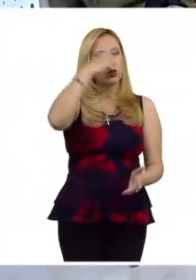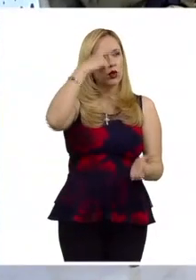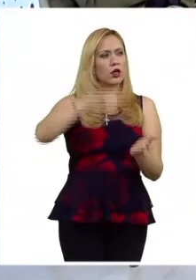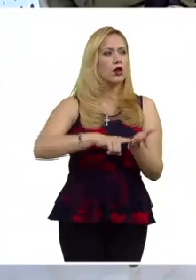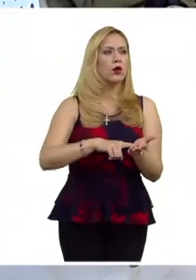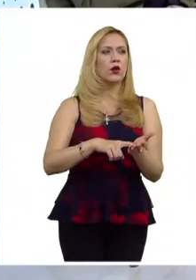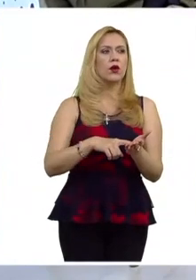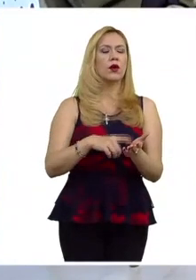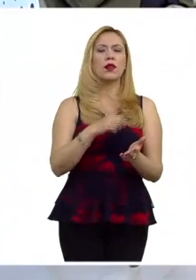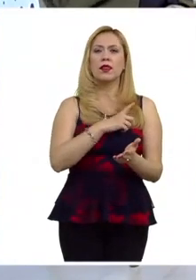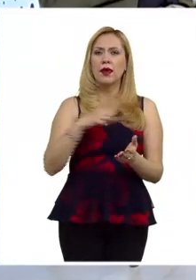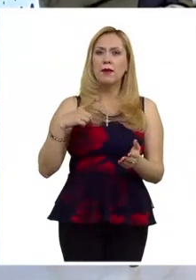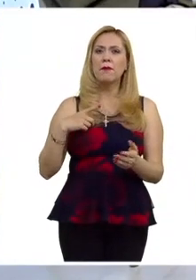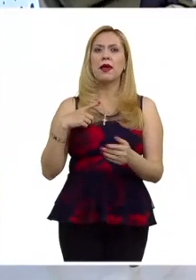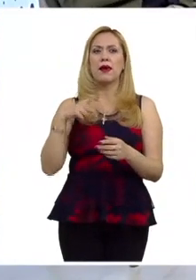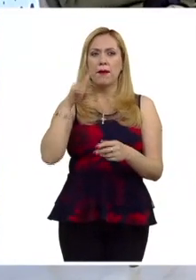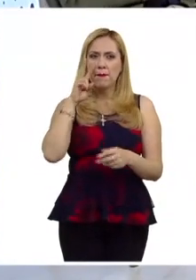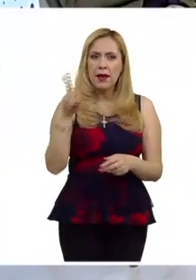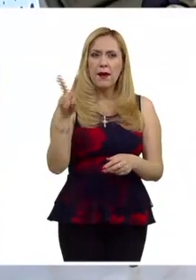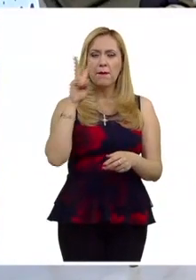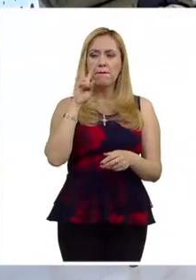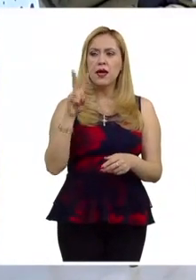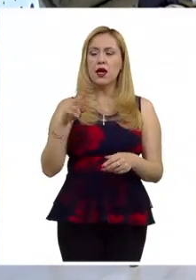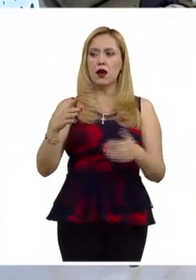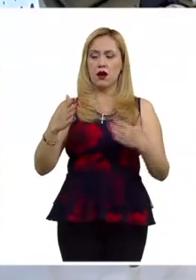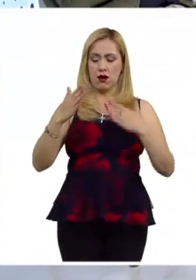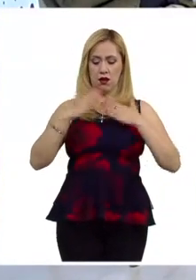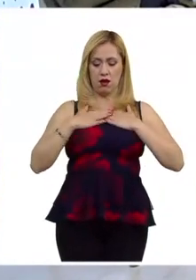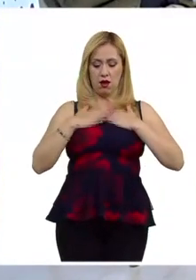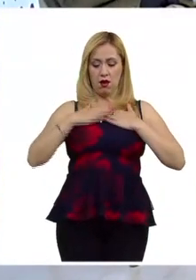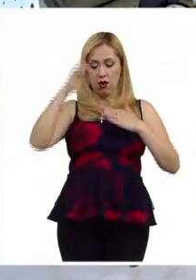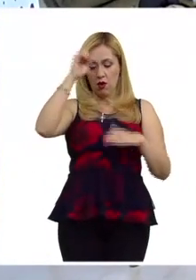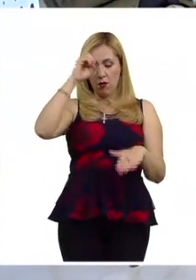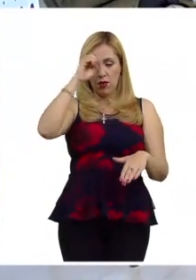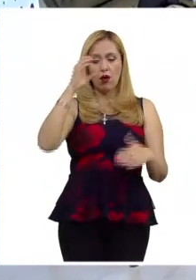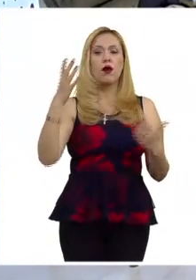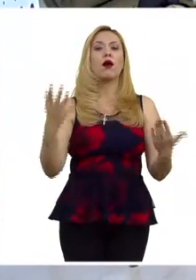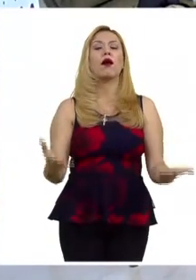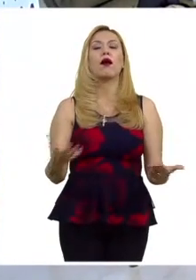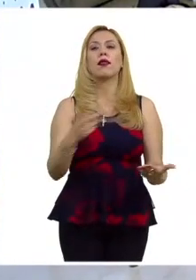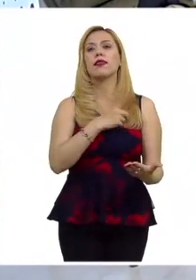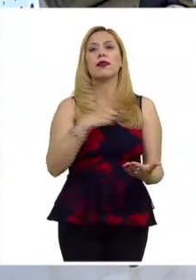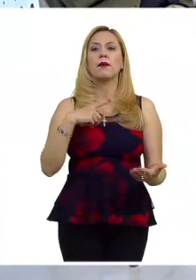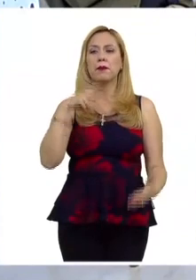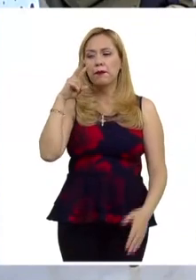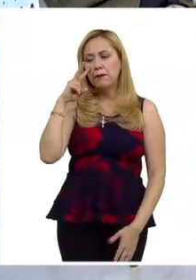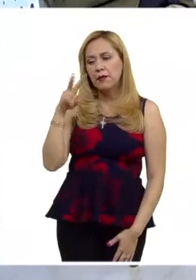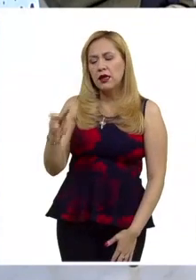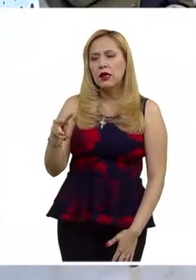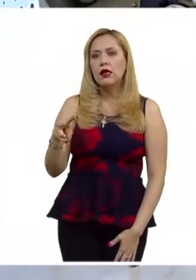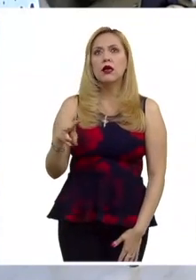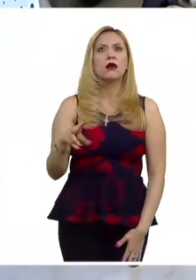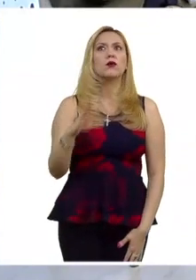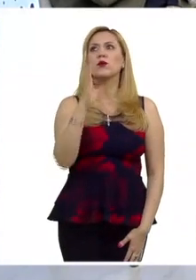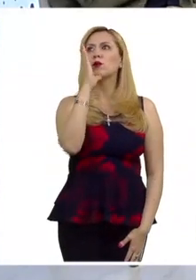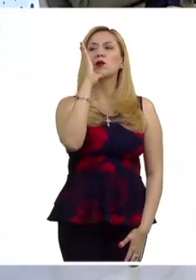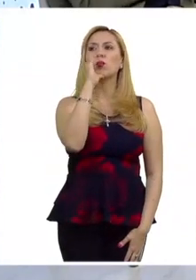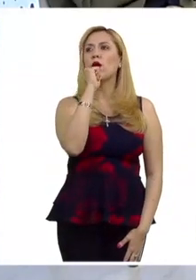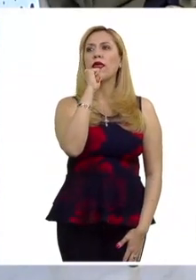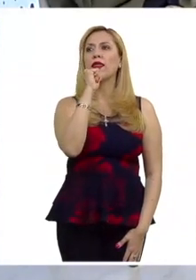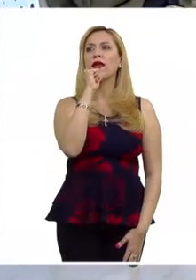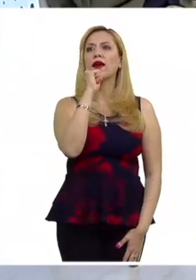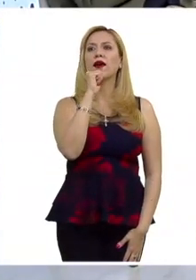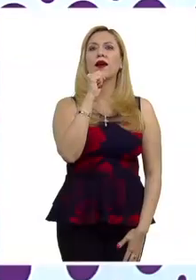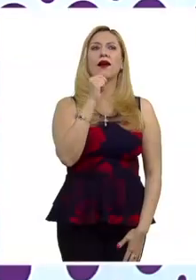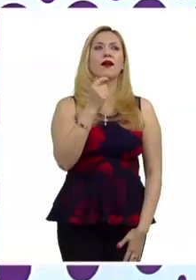empezar a tratarlo, pero desde nuestra perspectiva, lo que hay que tener en cuenta es que no se puede abaratar,